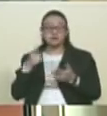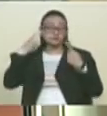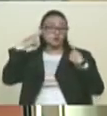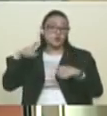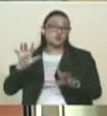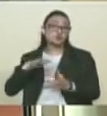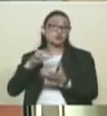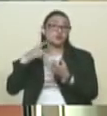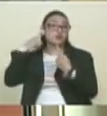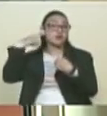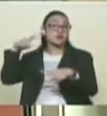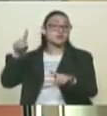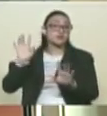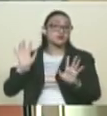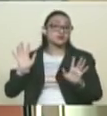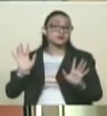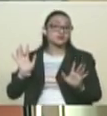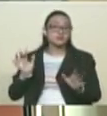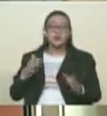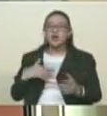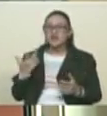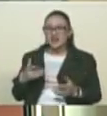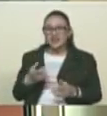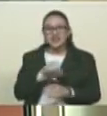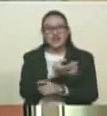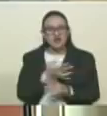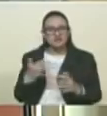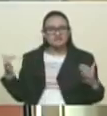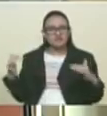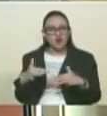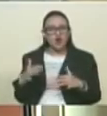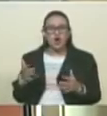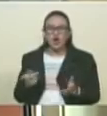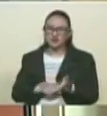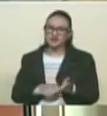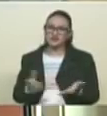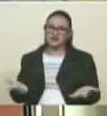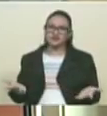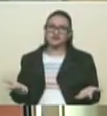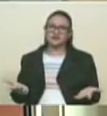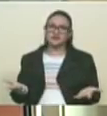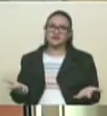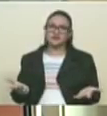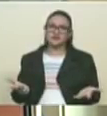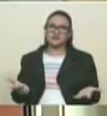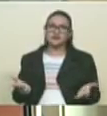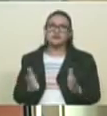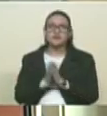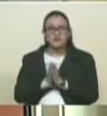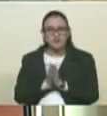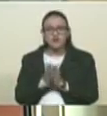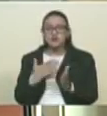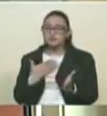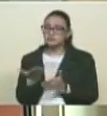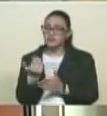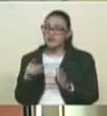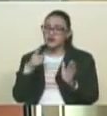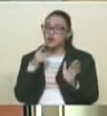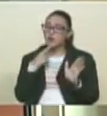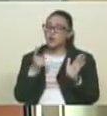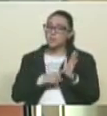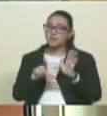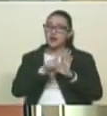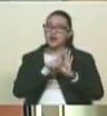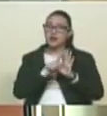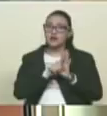sino que convocan otra vez a la sedición, la muerte y a la violencia. Pues venimos aquí a exigir que se cumplen las leyes electorales y